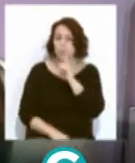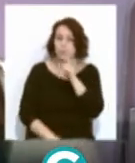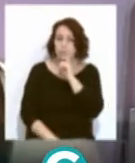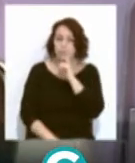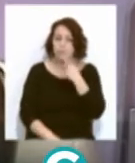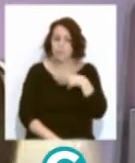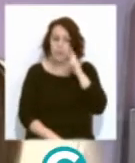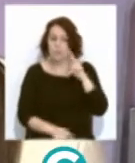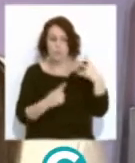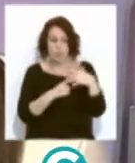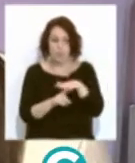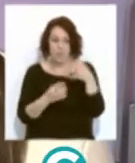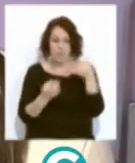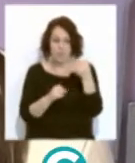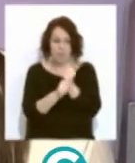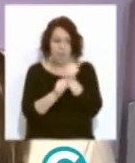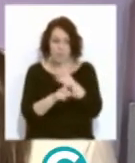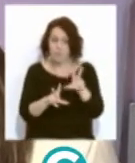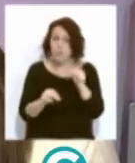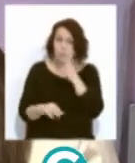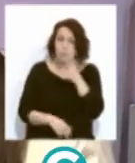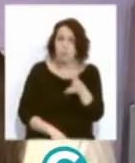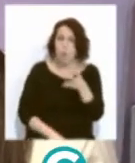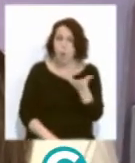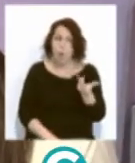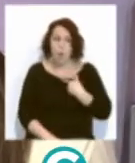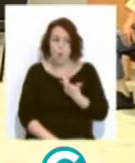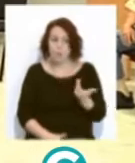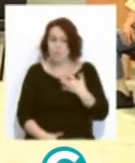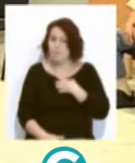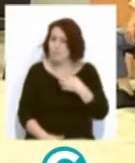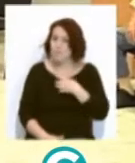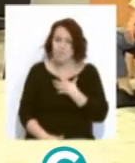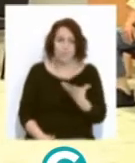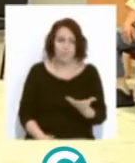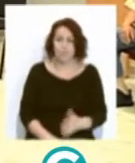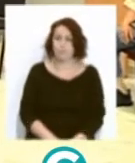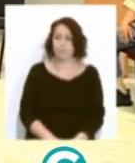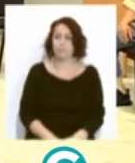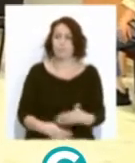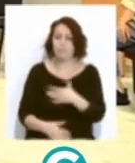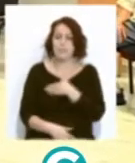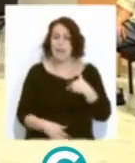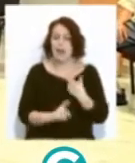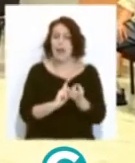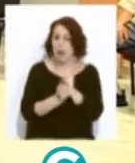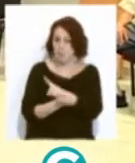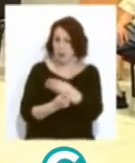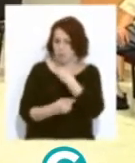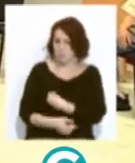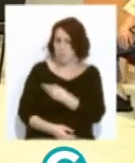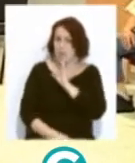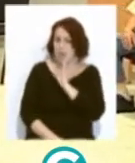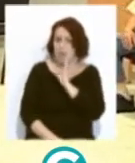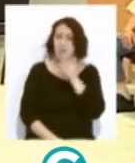en situaciones de que tienen que dejar de trabajar por la malidez que viene derivada del Parkinson. Entonces queremos cambiar eso también, que